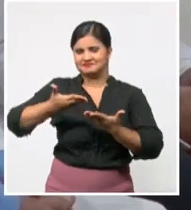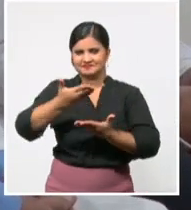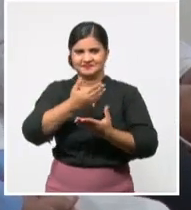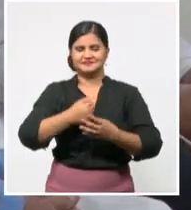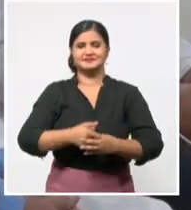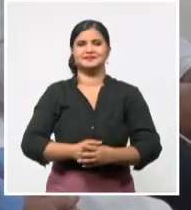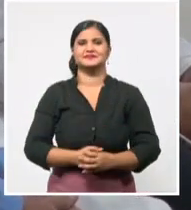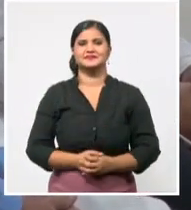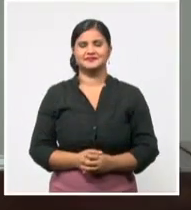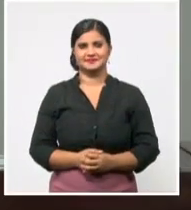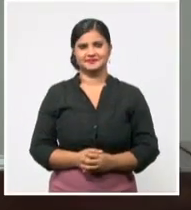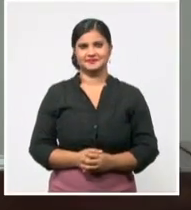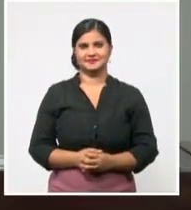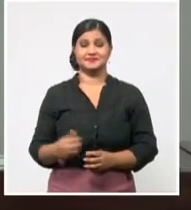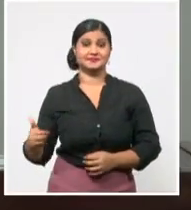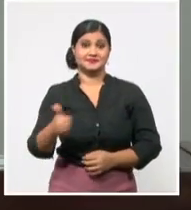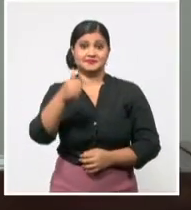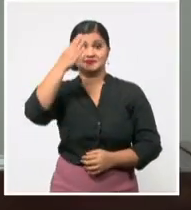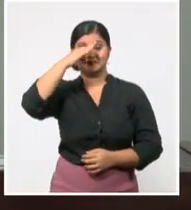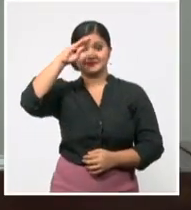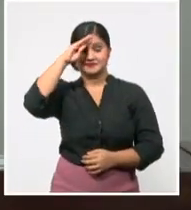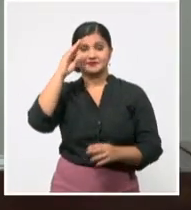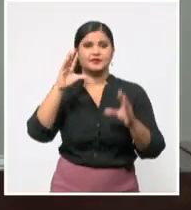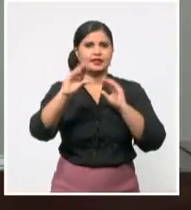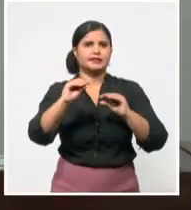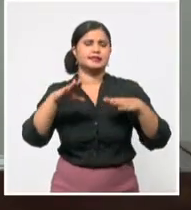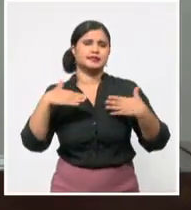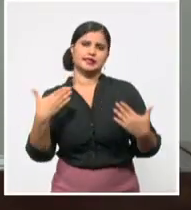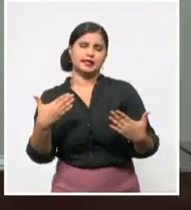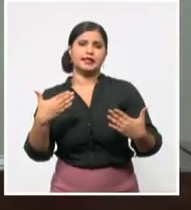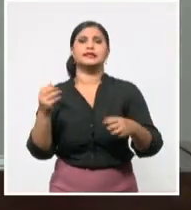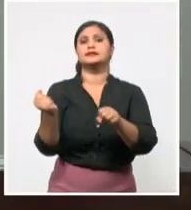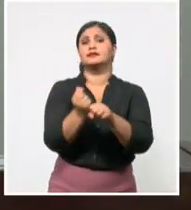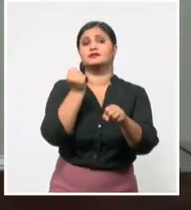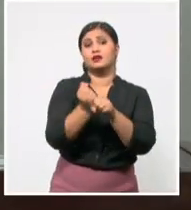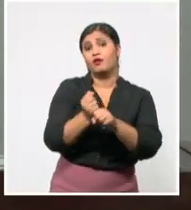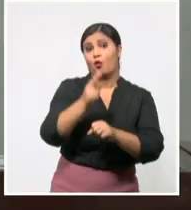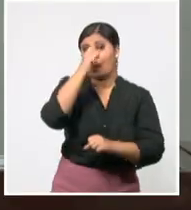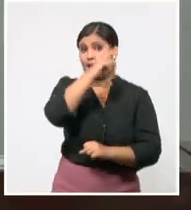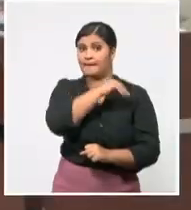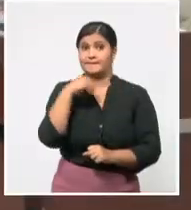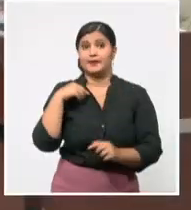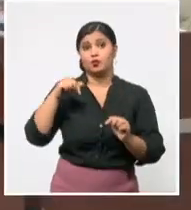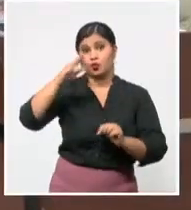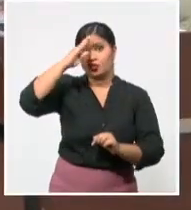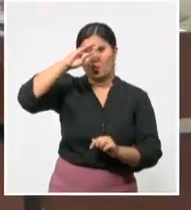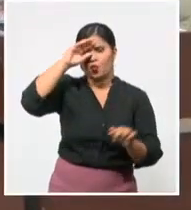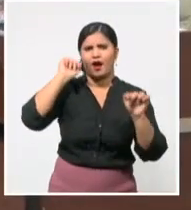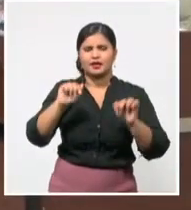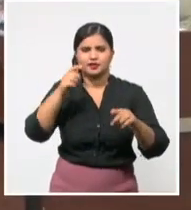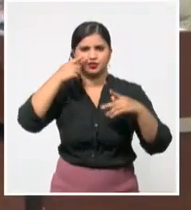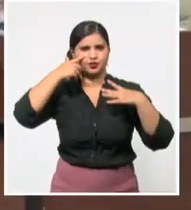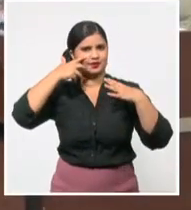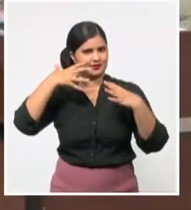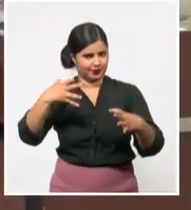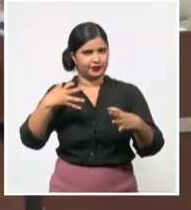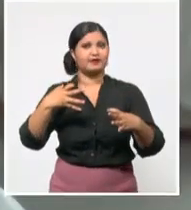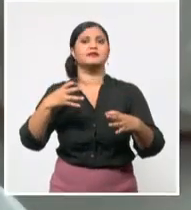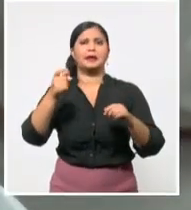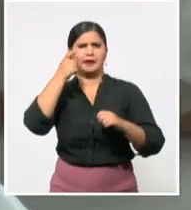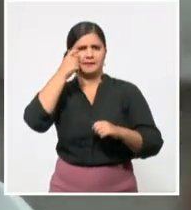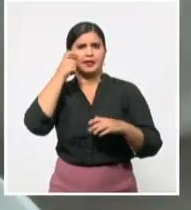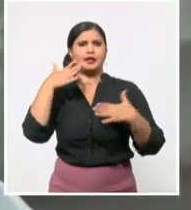cubano aseguró que la labor de nuestros galenos es la mejor respuesta a las maniobras de la actual administración estadounidense para desacreditar el